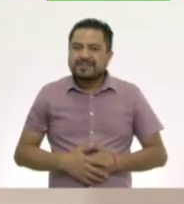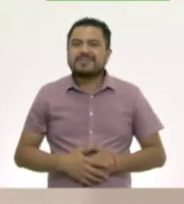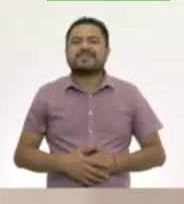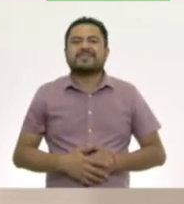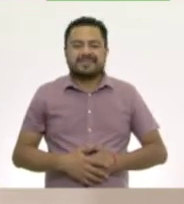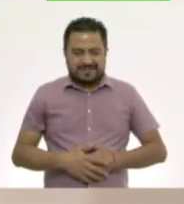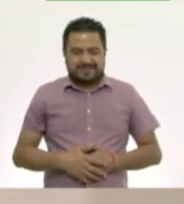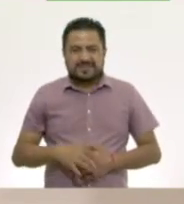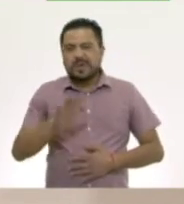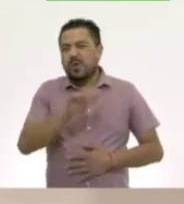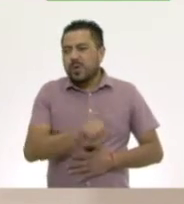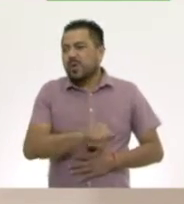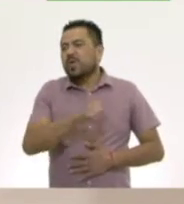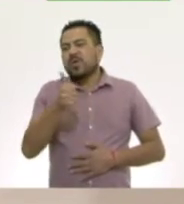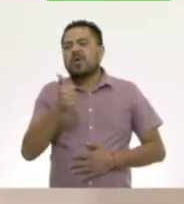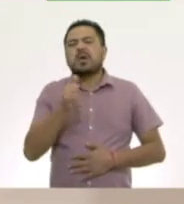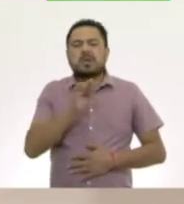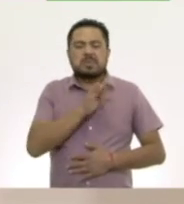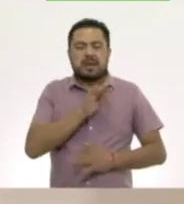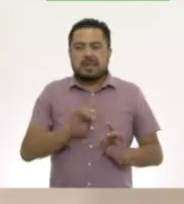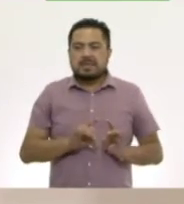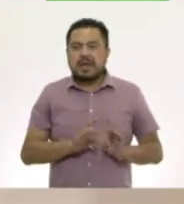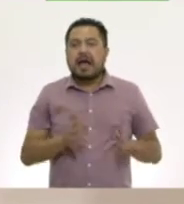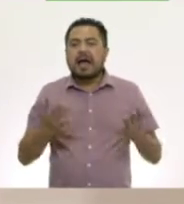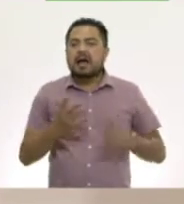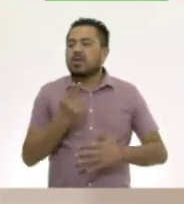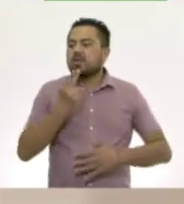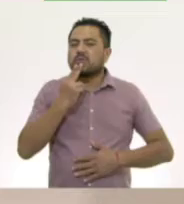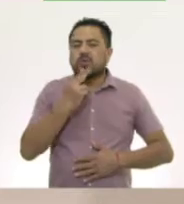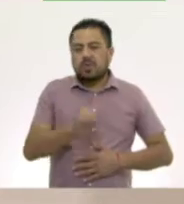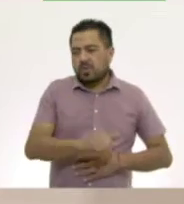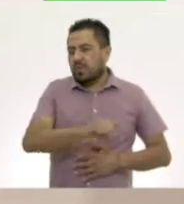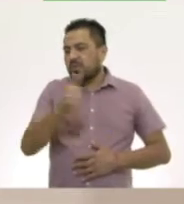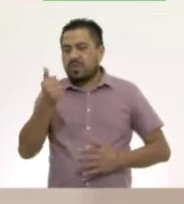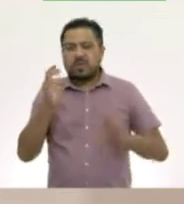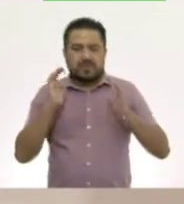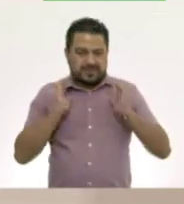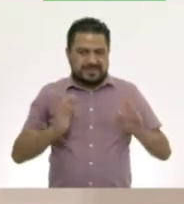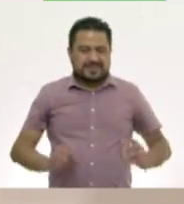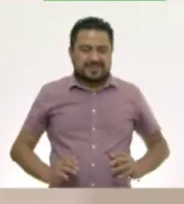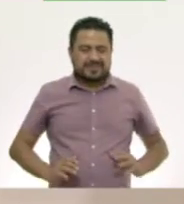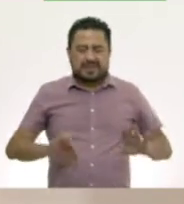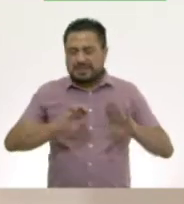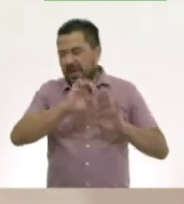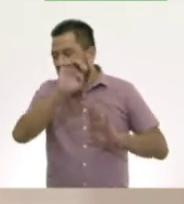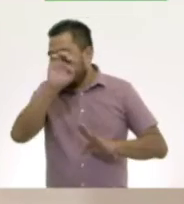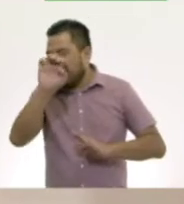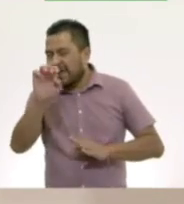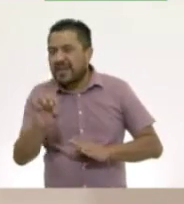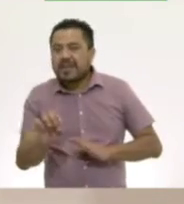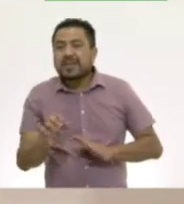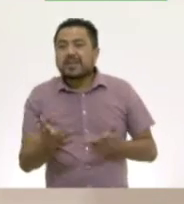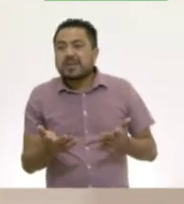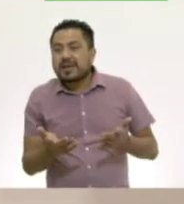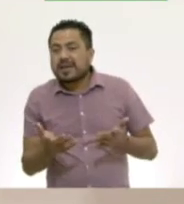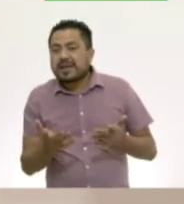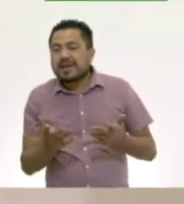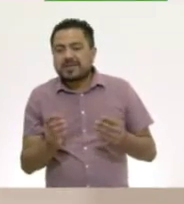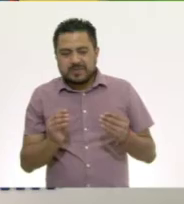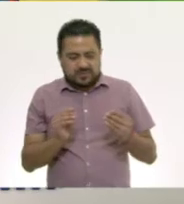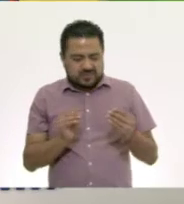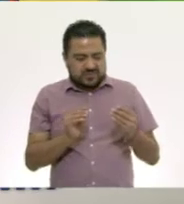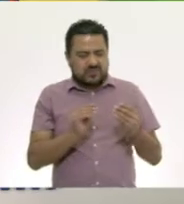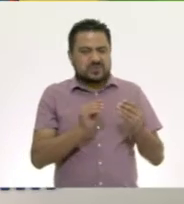Hay otros que podemos provocar utilizando otras partes de nuestro cuerpo. Por ejemplo, al dar un